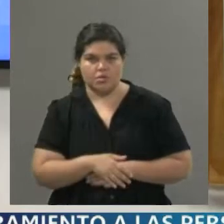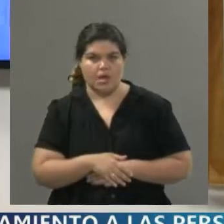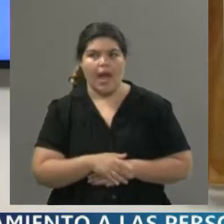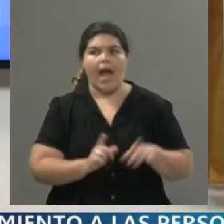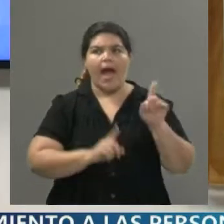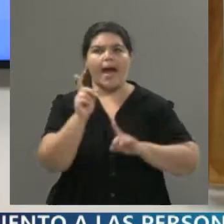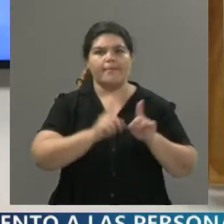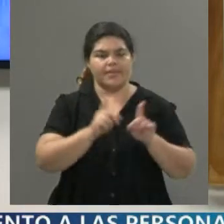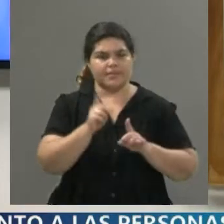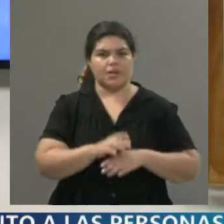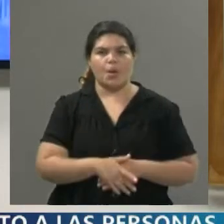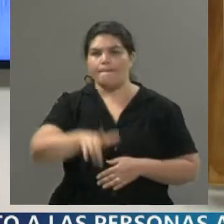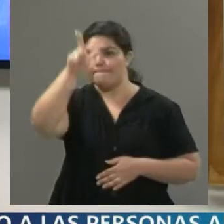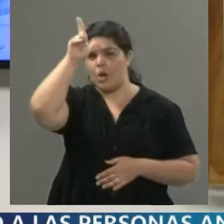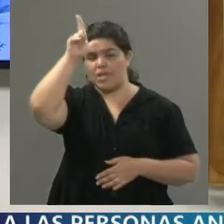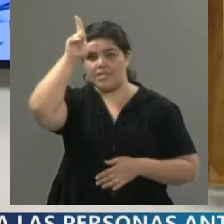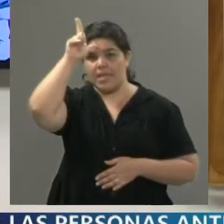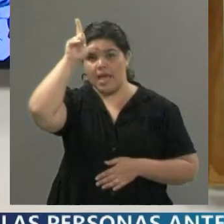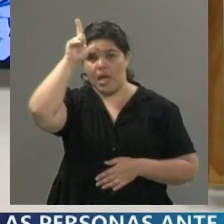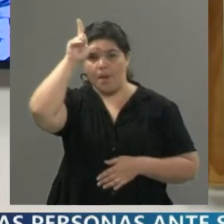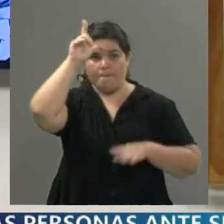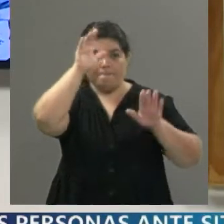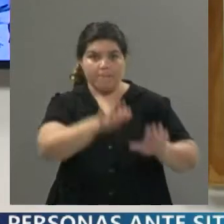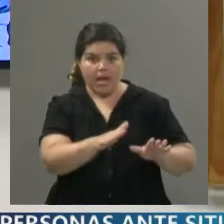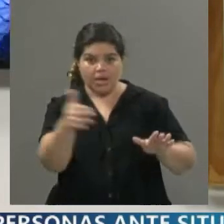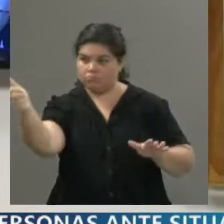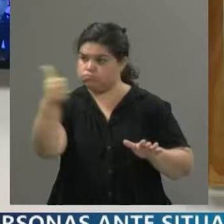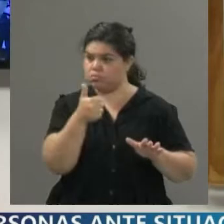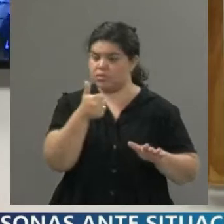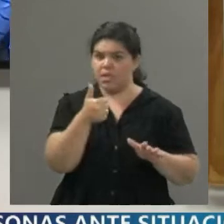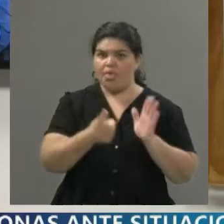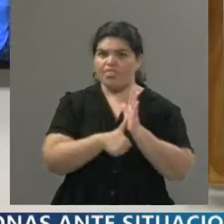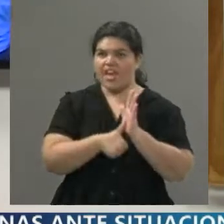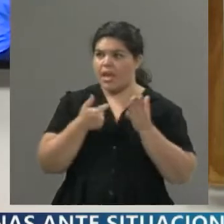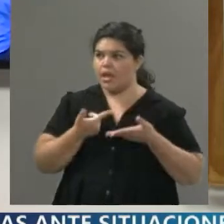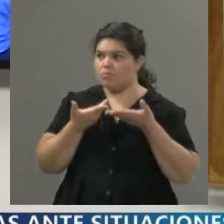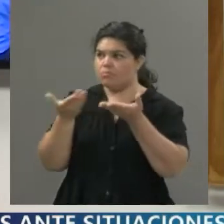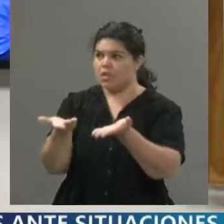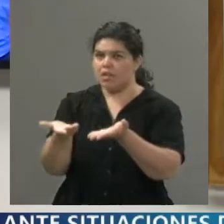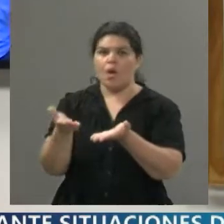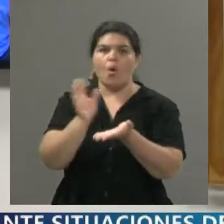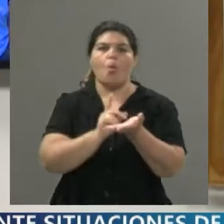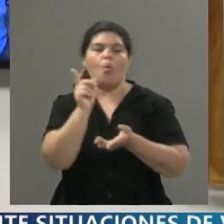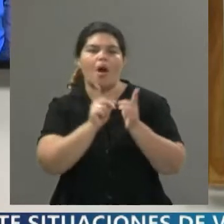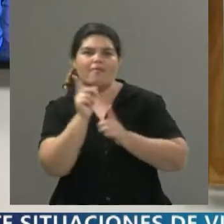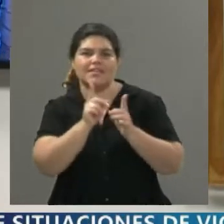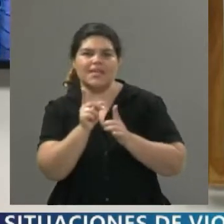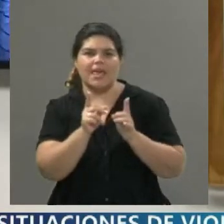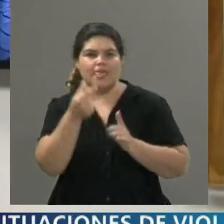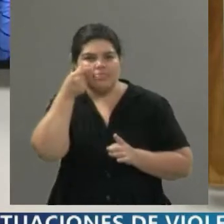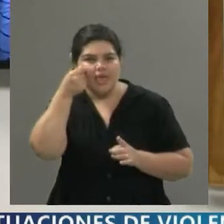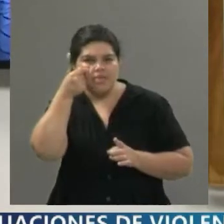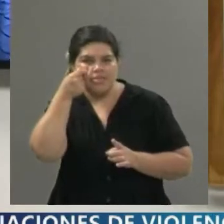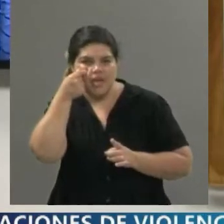parados por la policía, les han pedido el DNI y los han obligado a acompañar, por ejemplo, para ser testigos de